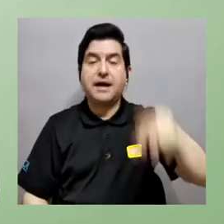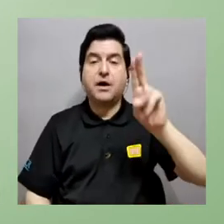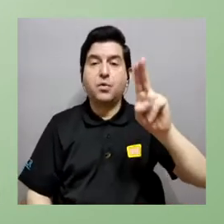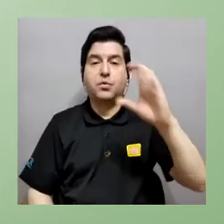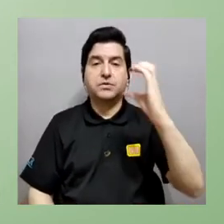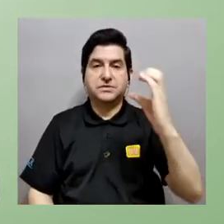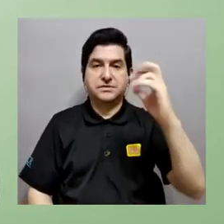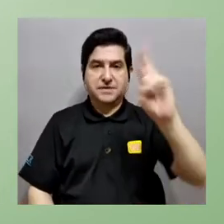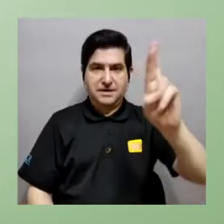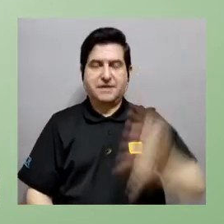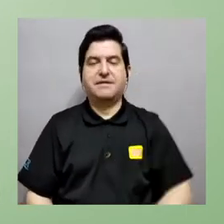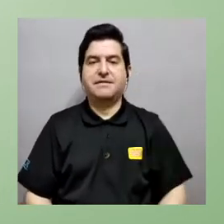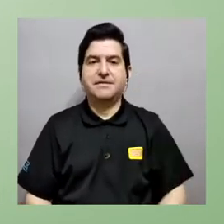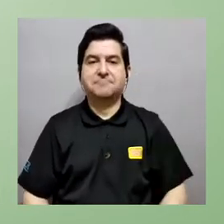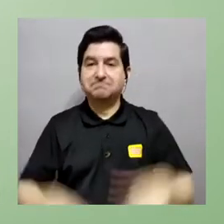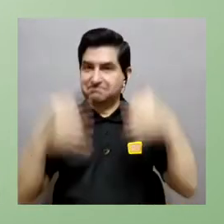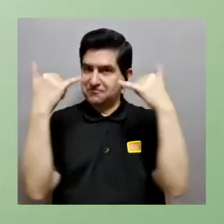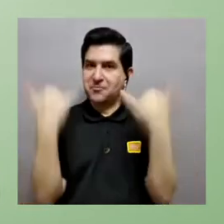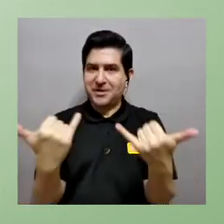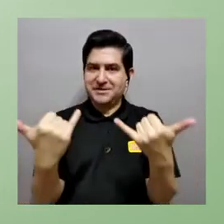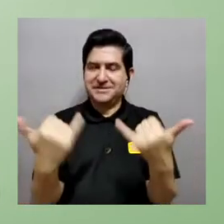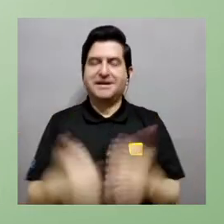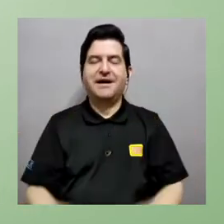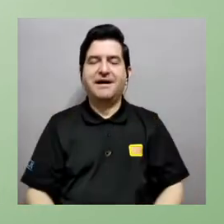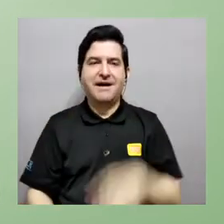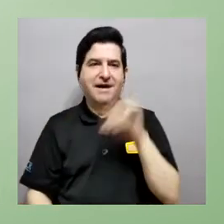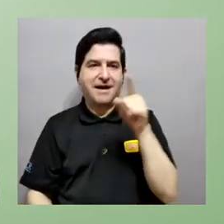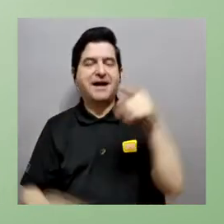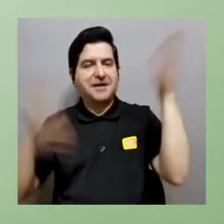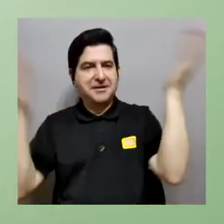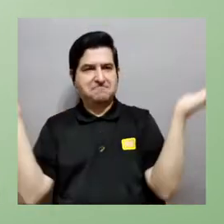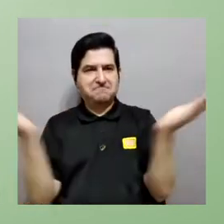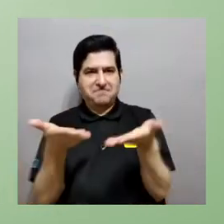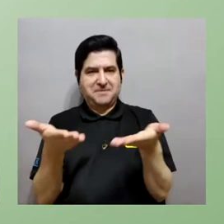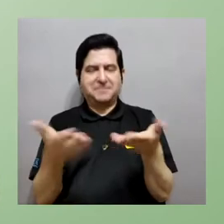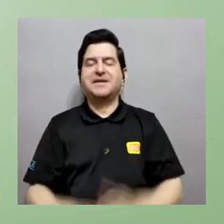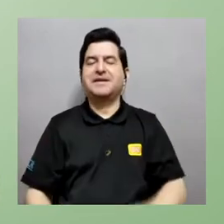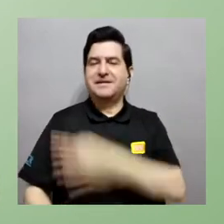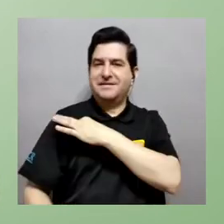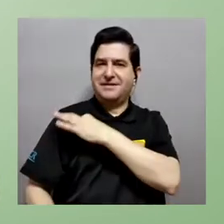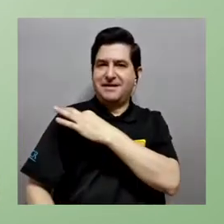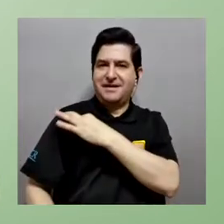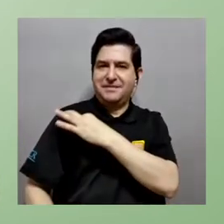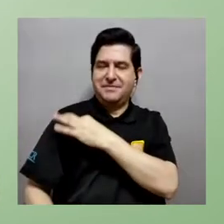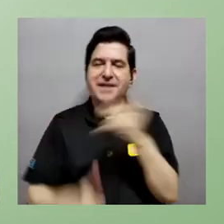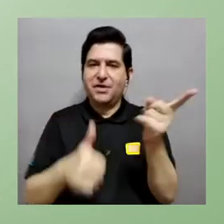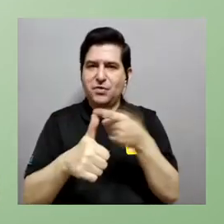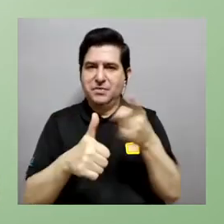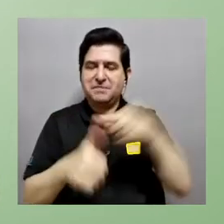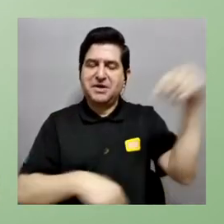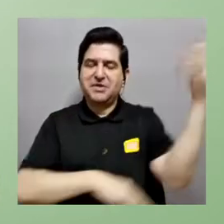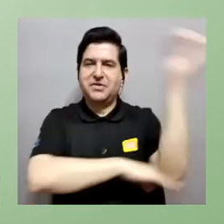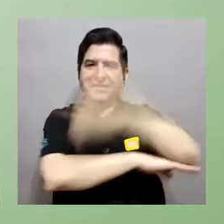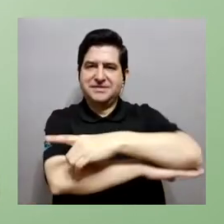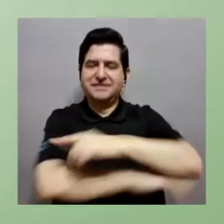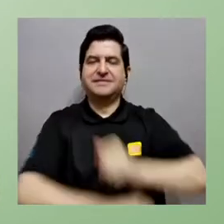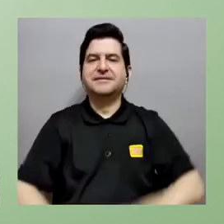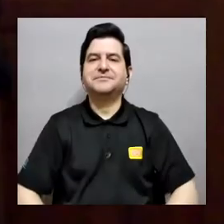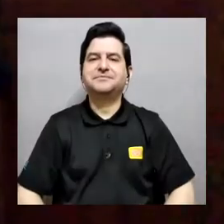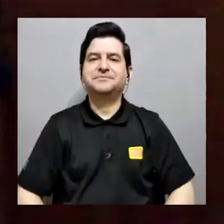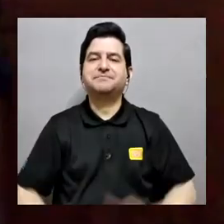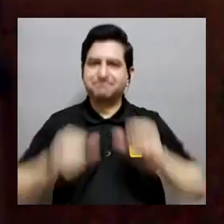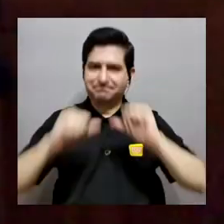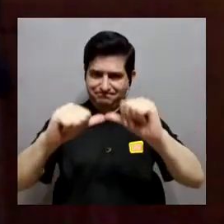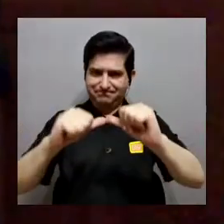Universidad de Costa Rica. Y de una vez le damos la bienvenida al primer invitado de hoy. Adelante.